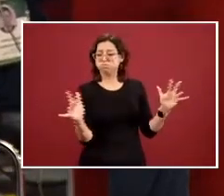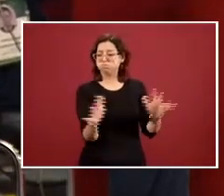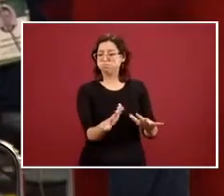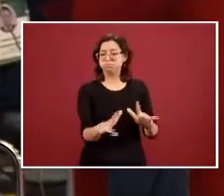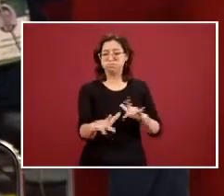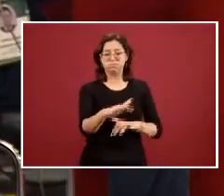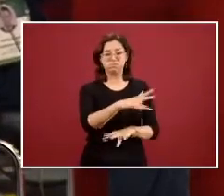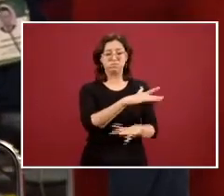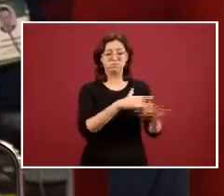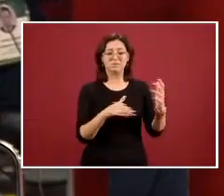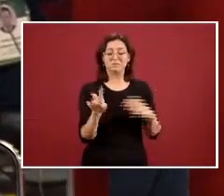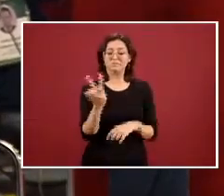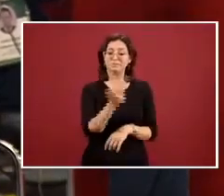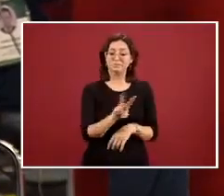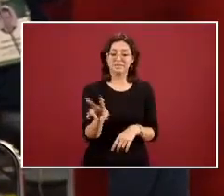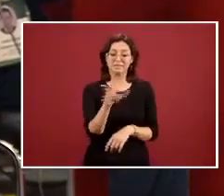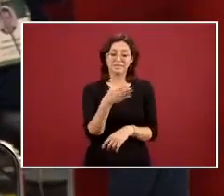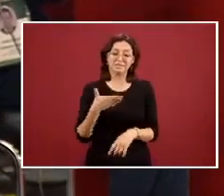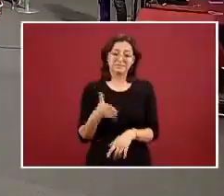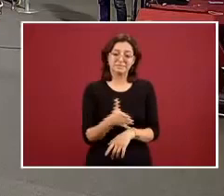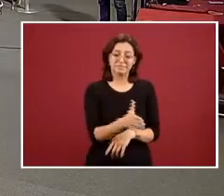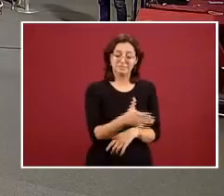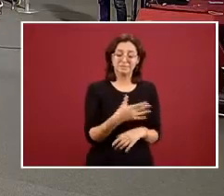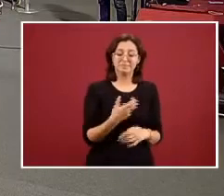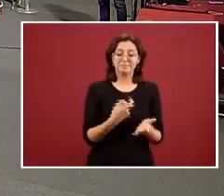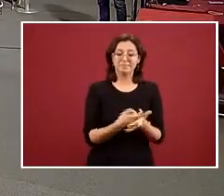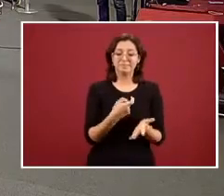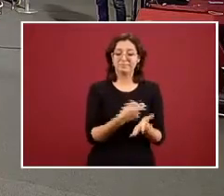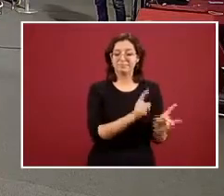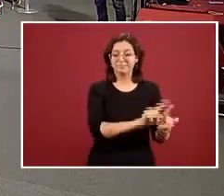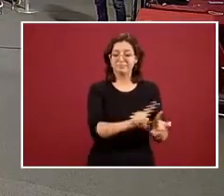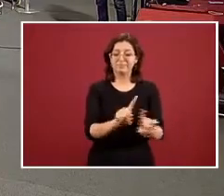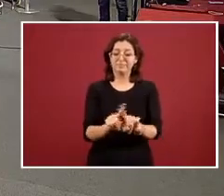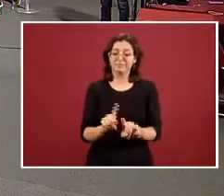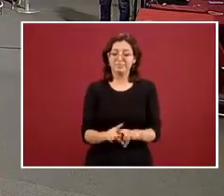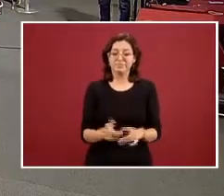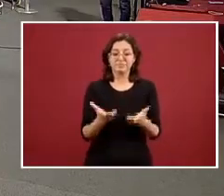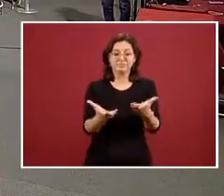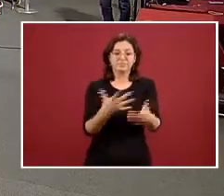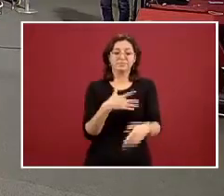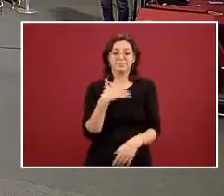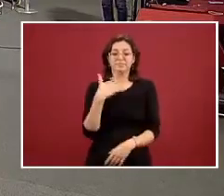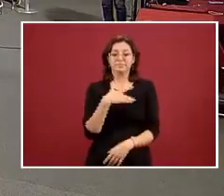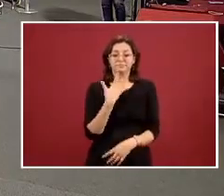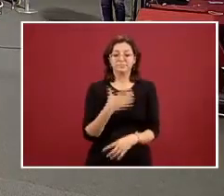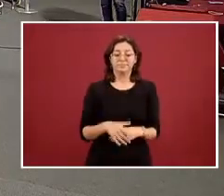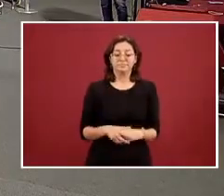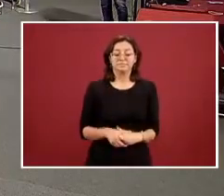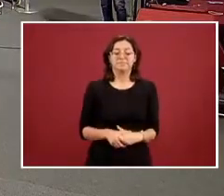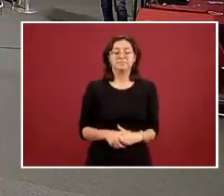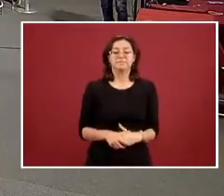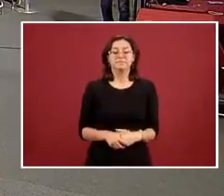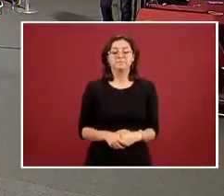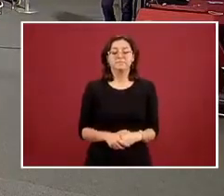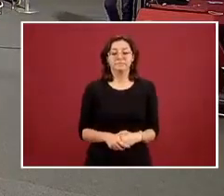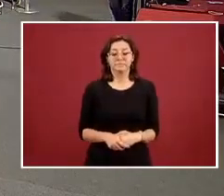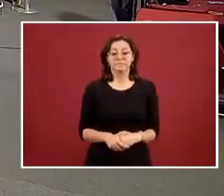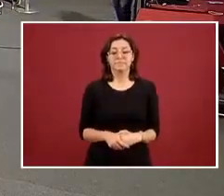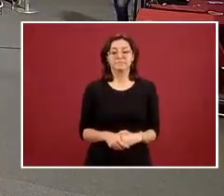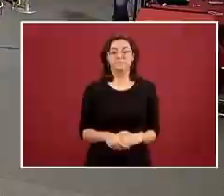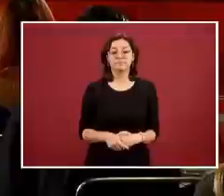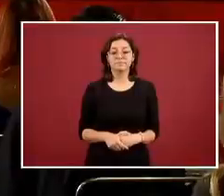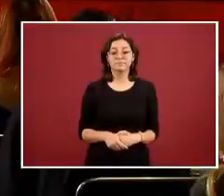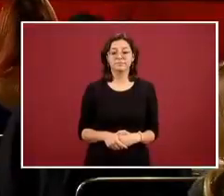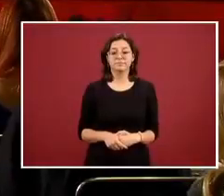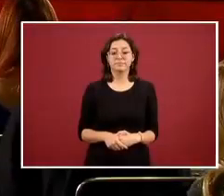en este viernes de cuaresma muchas gracias gracias vamos a que conteste la pregunta si efectivamente no solamente